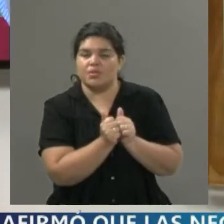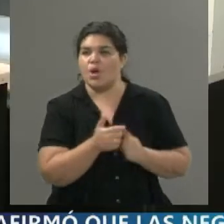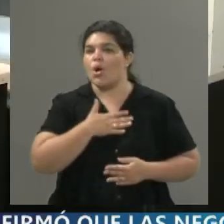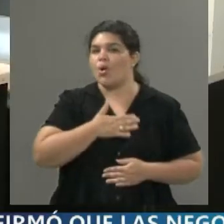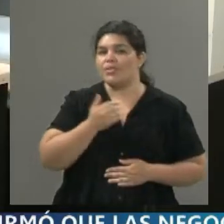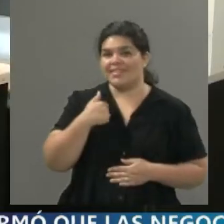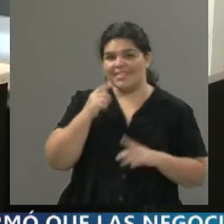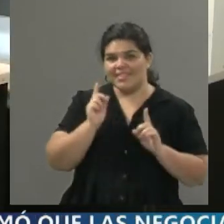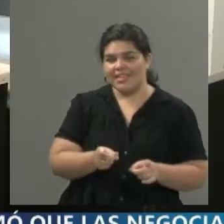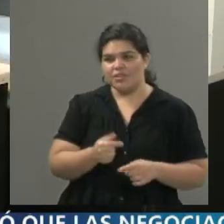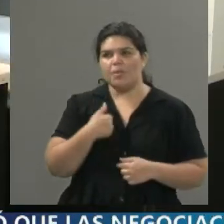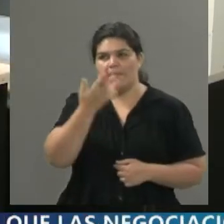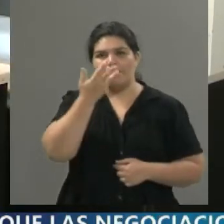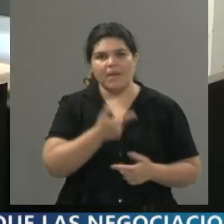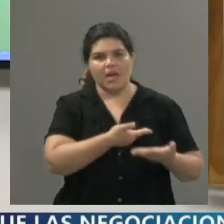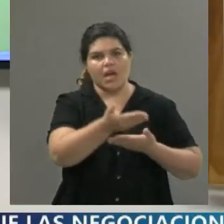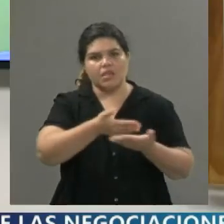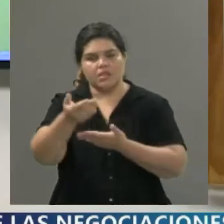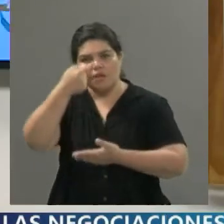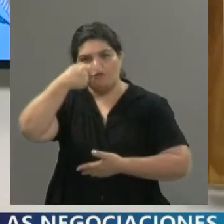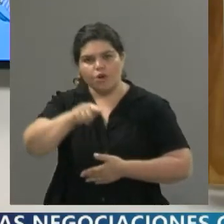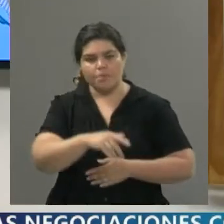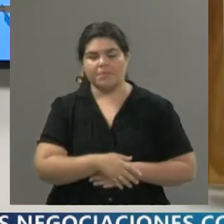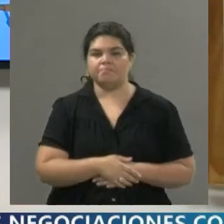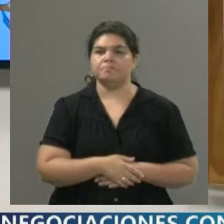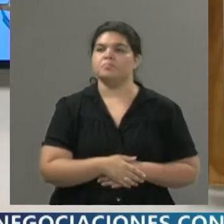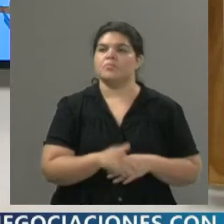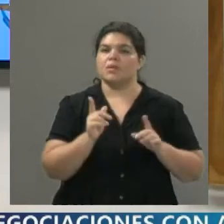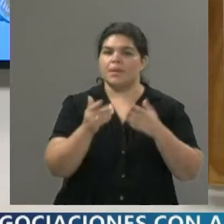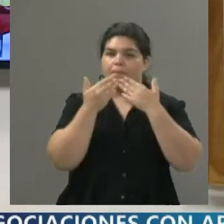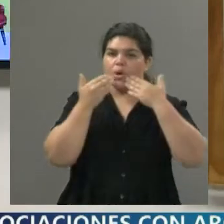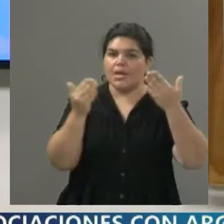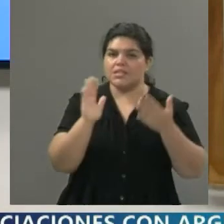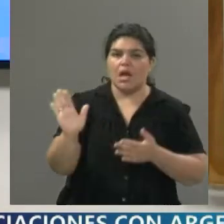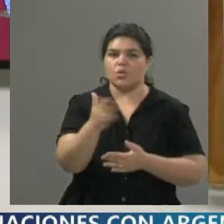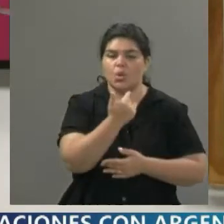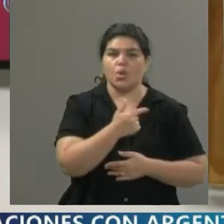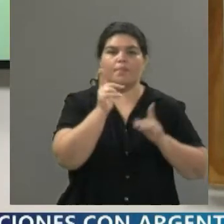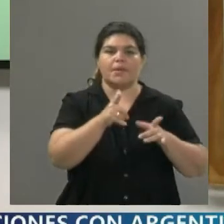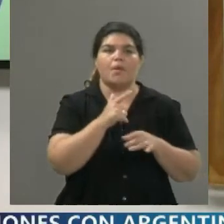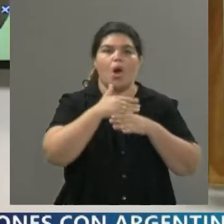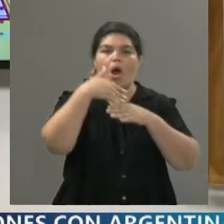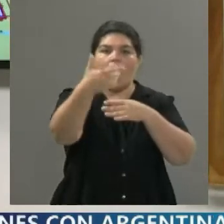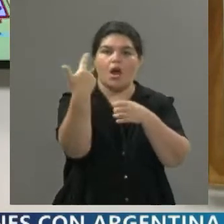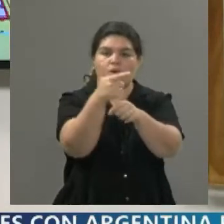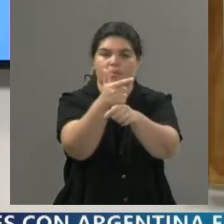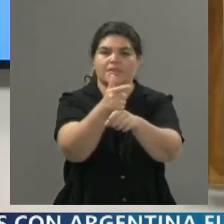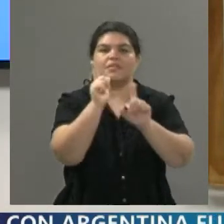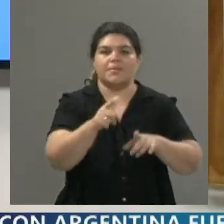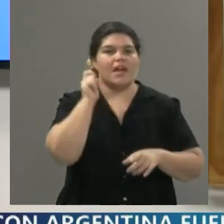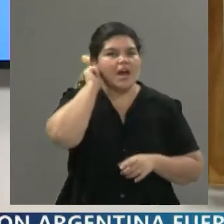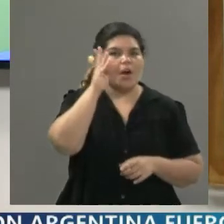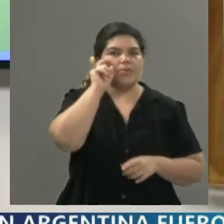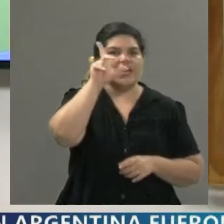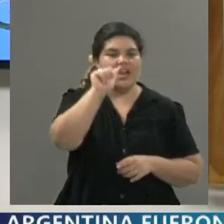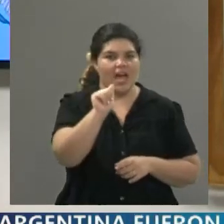una mano con distintos informes durante todo el año. Bueno, yo quiero agradecerles a ustedes acá, a los compañeros detrás de cámara, y por supuesto a Gabriela, Darío y a todo el